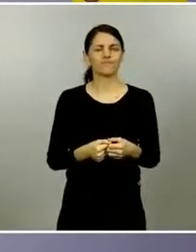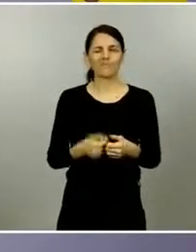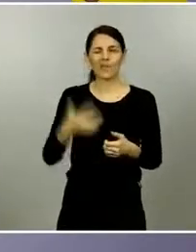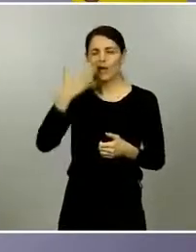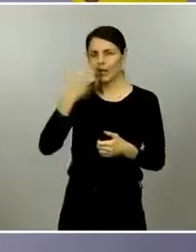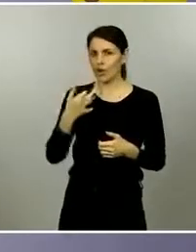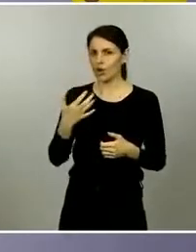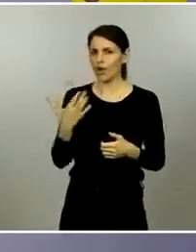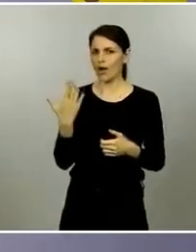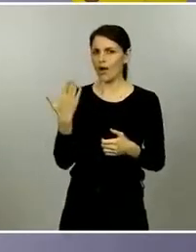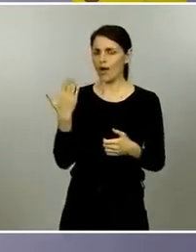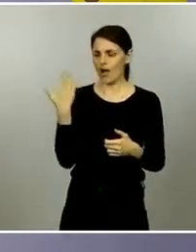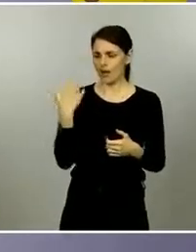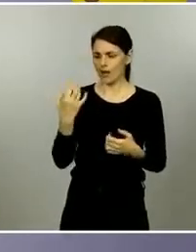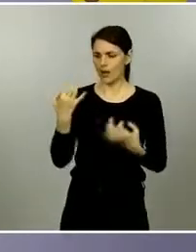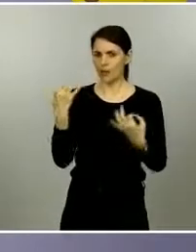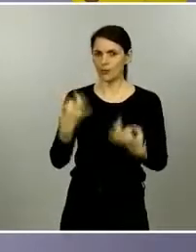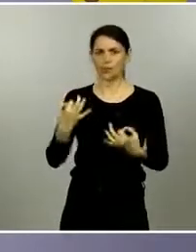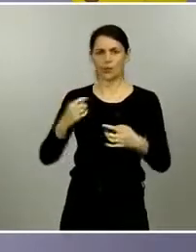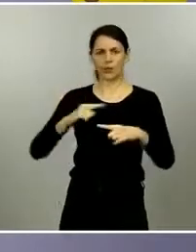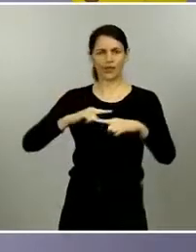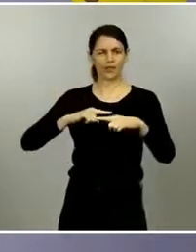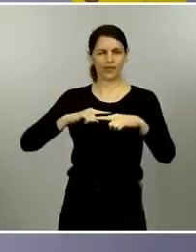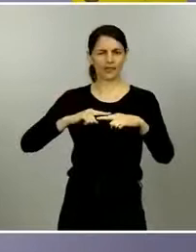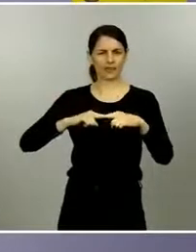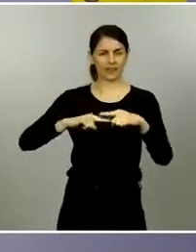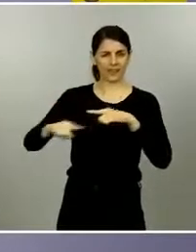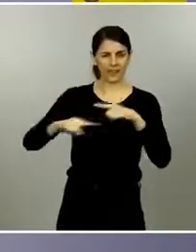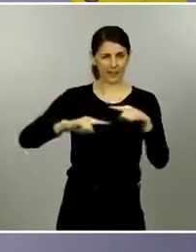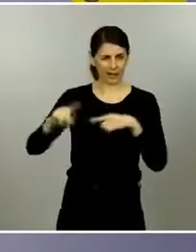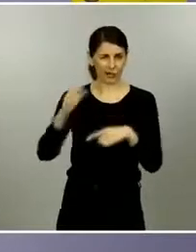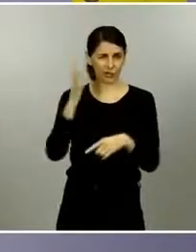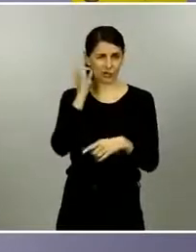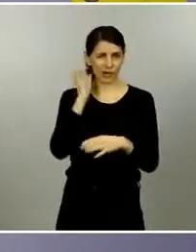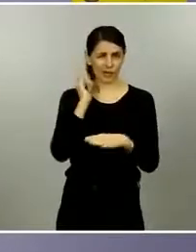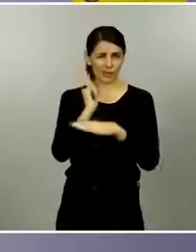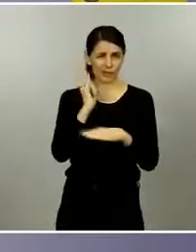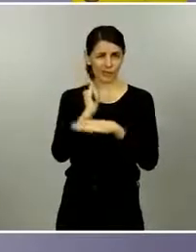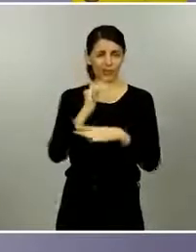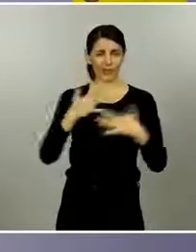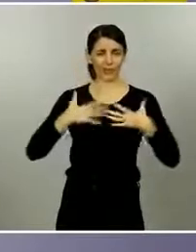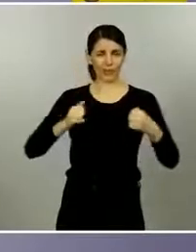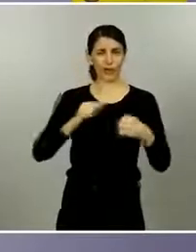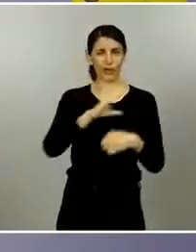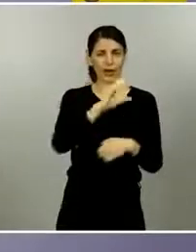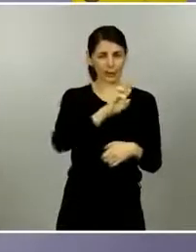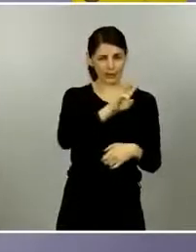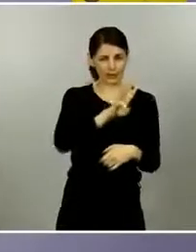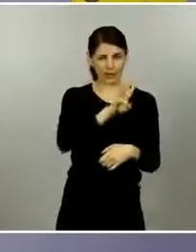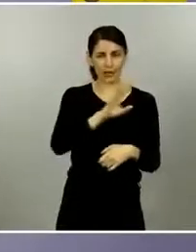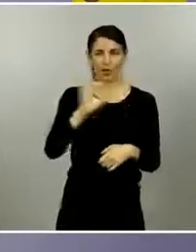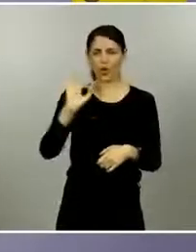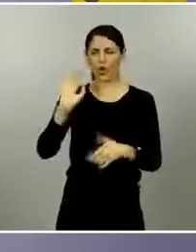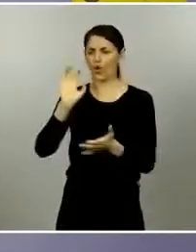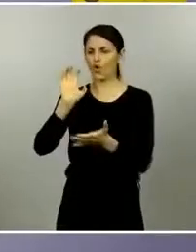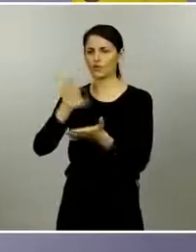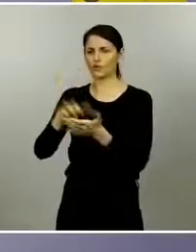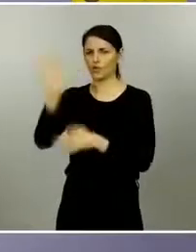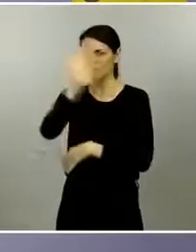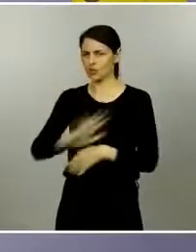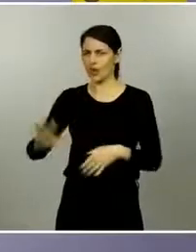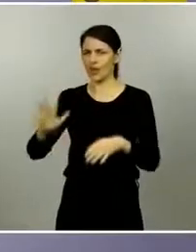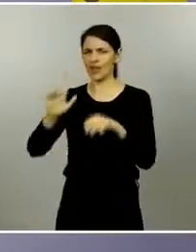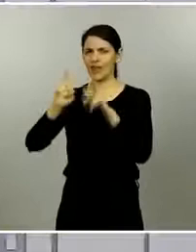creo que ayer lo comentó la directora no sé si la directora del instituto de salud carlos tercero o la directora del centro nacional de